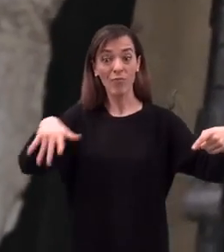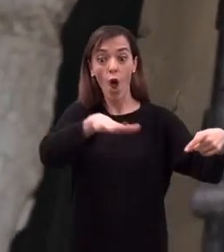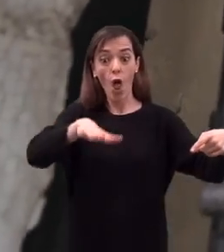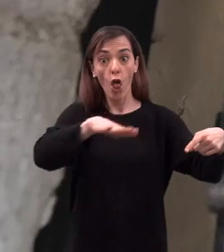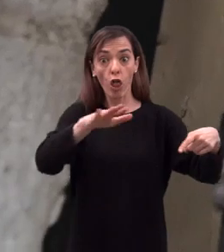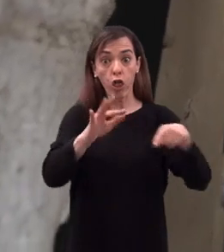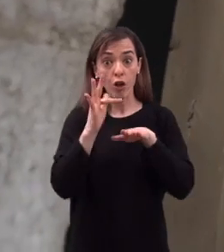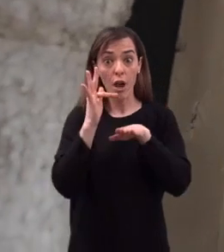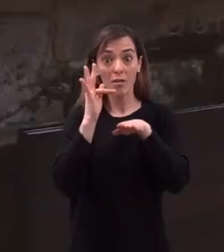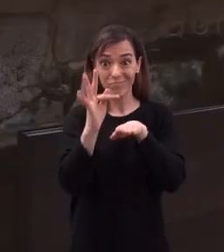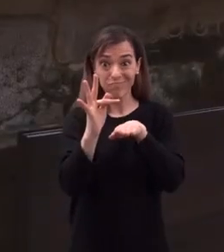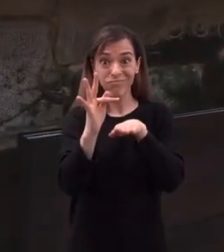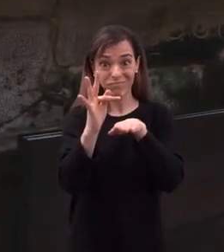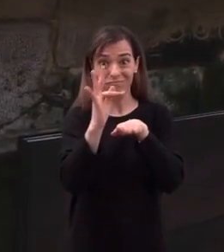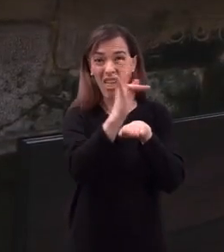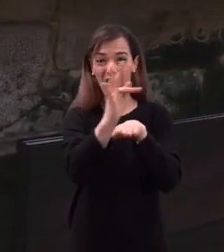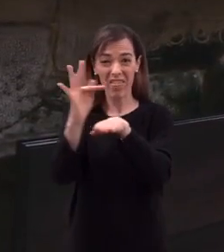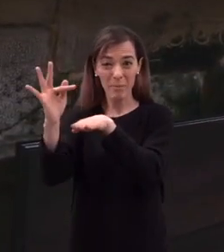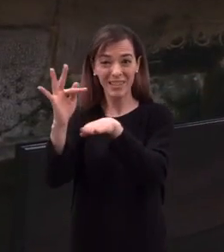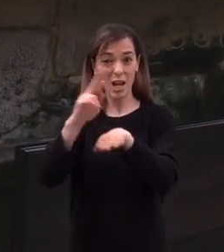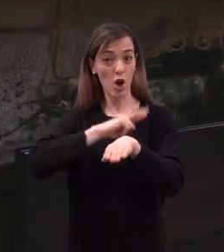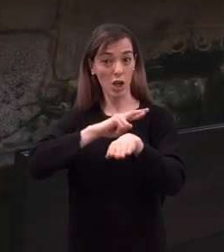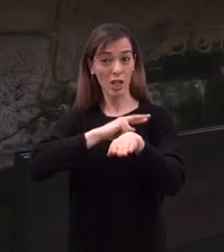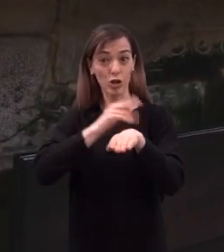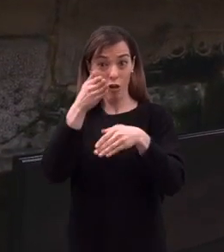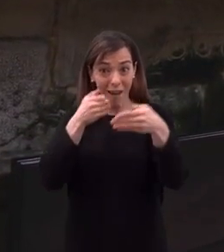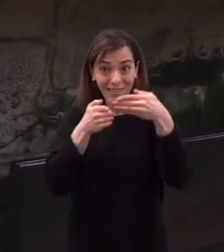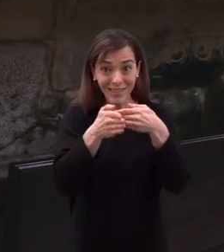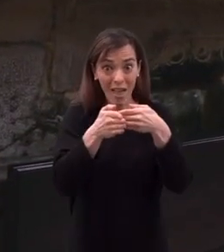A ambos lados de la entrada al cementerio capitular.